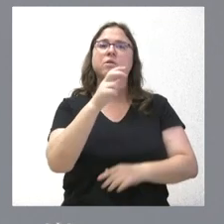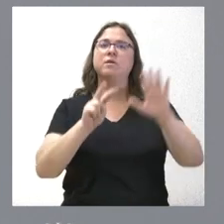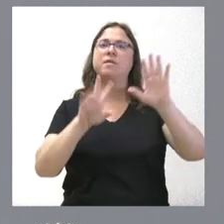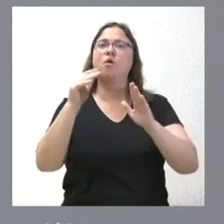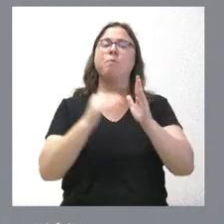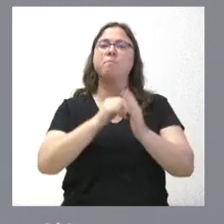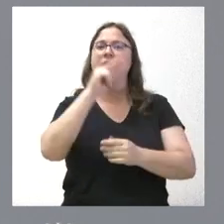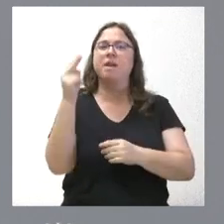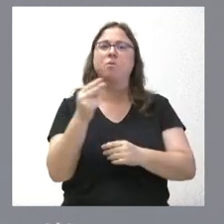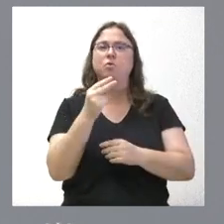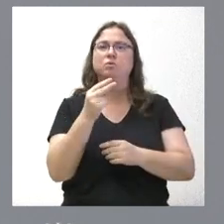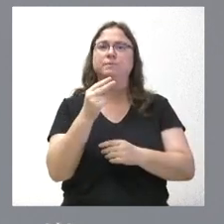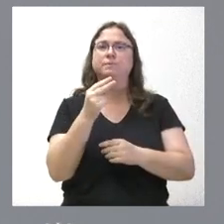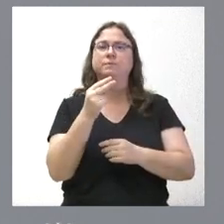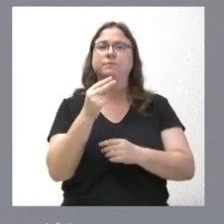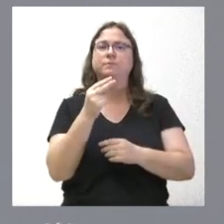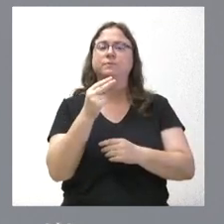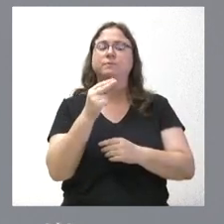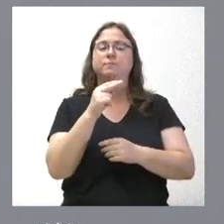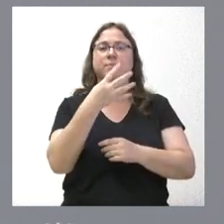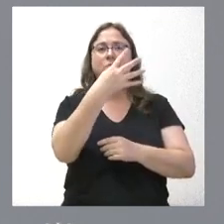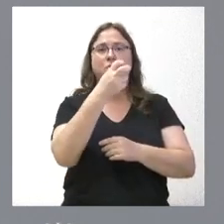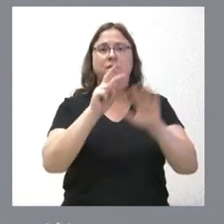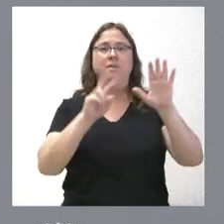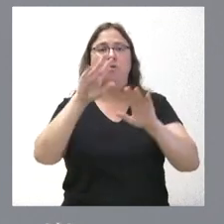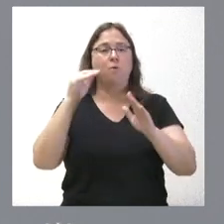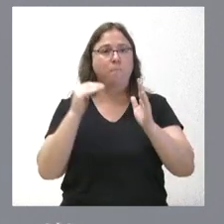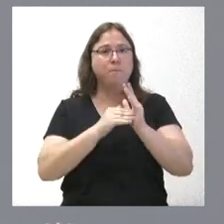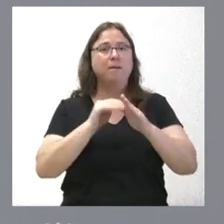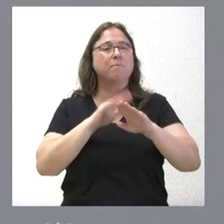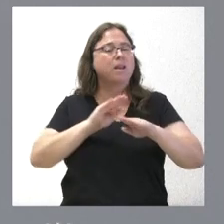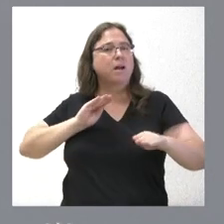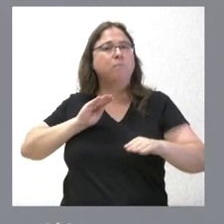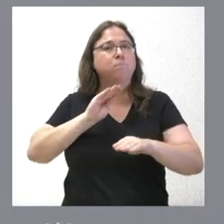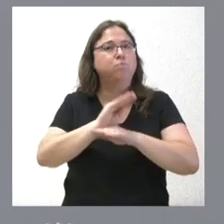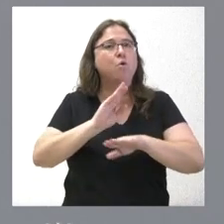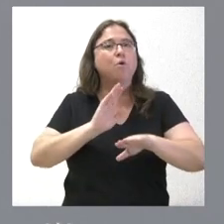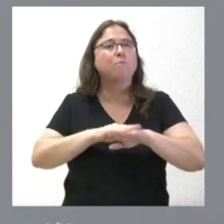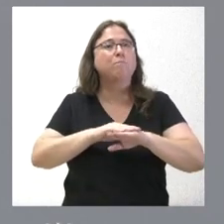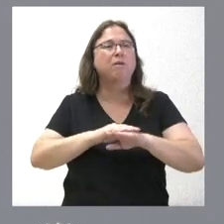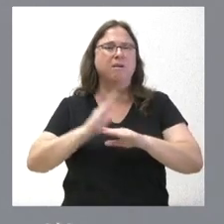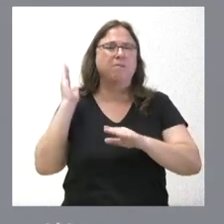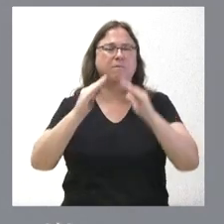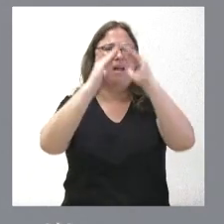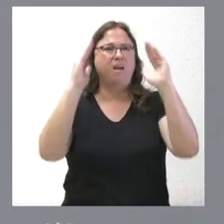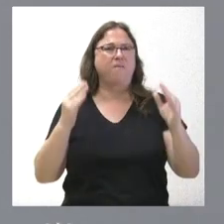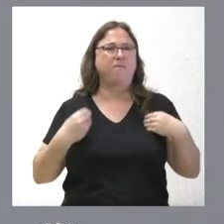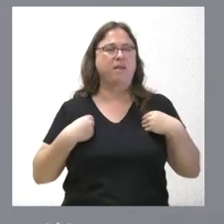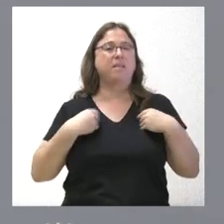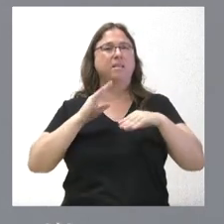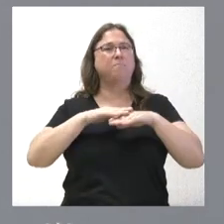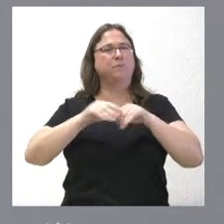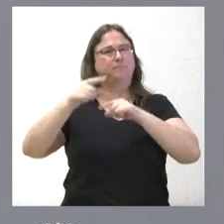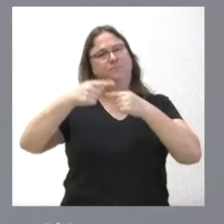para ayudas por los daños en viviendas en los incendios del pasado